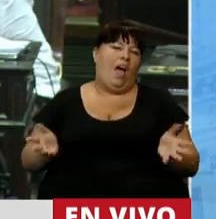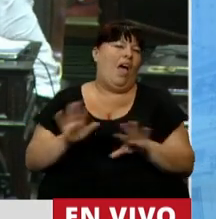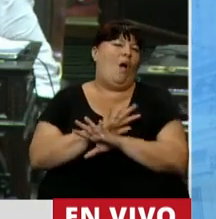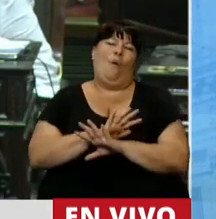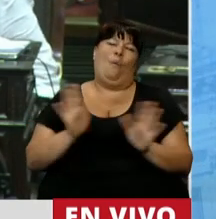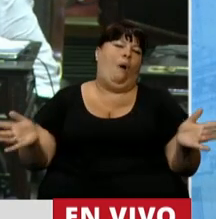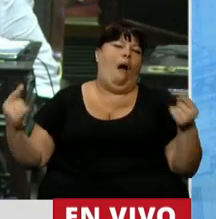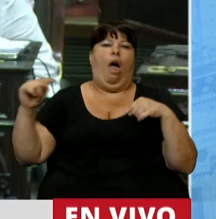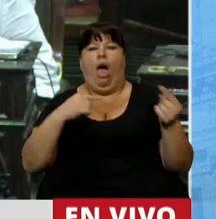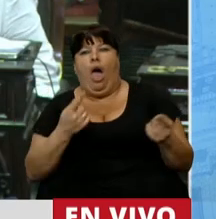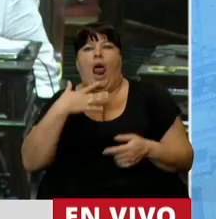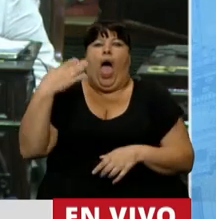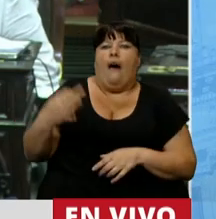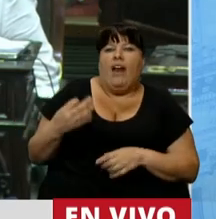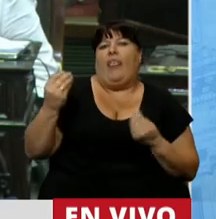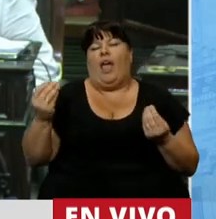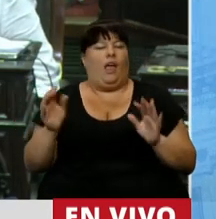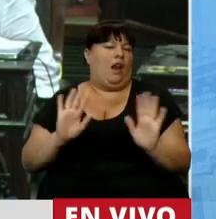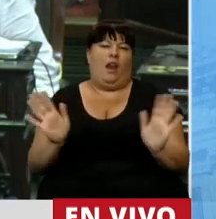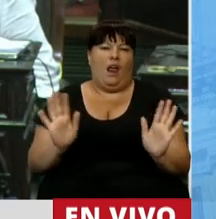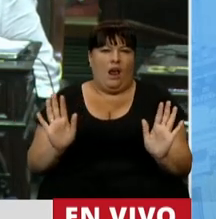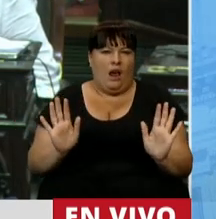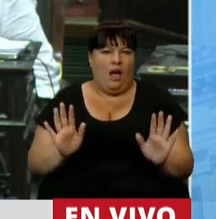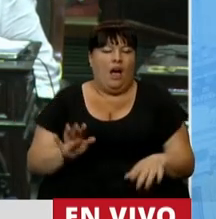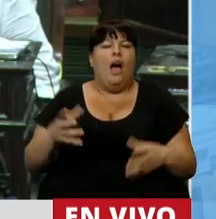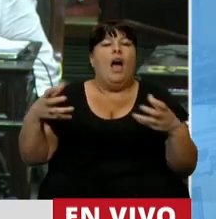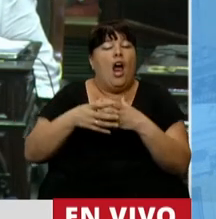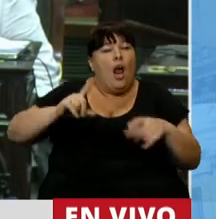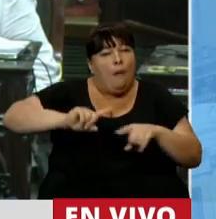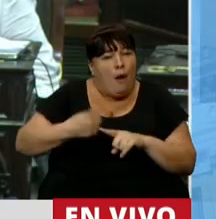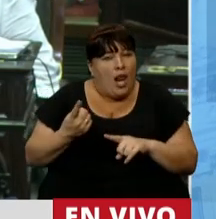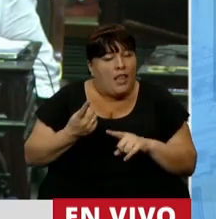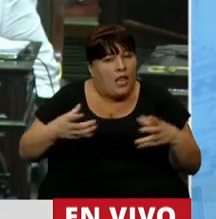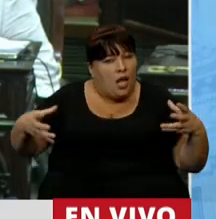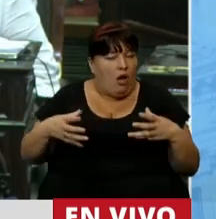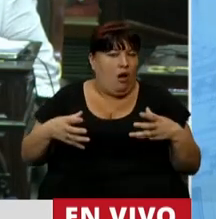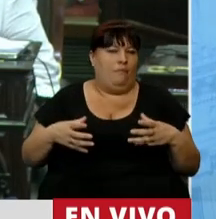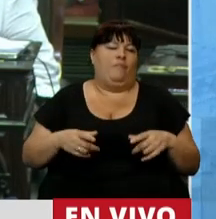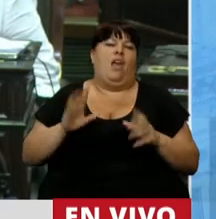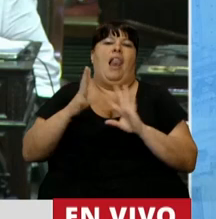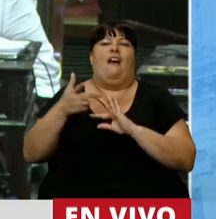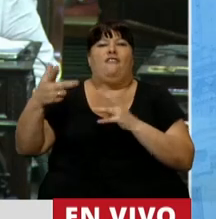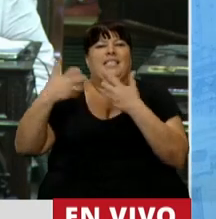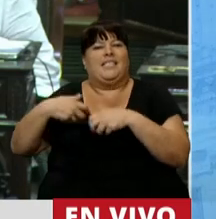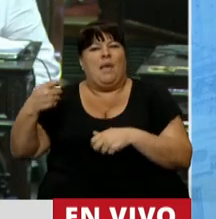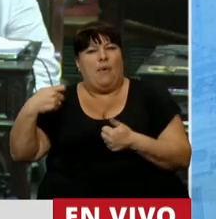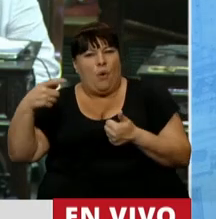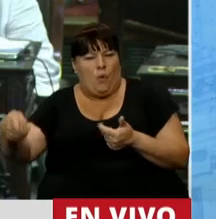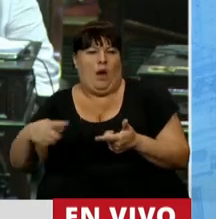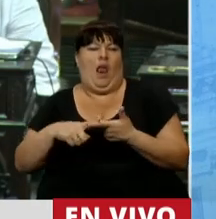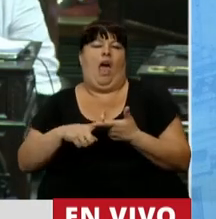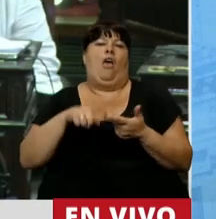Dejemos eso de que la verdad que... No, miren, la dirigencia política, con el sistema previsional,